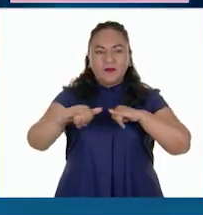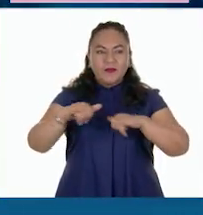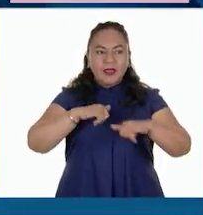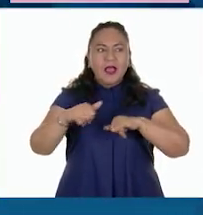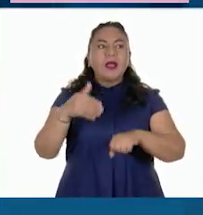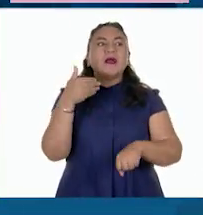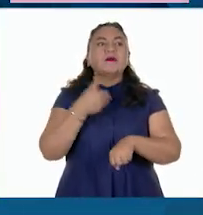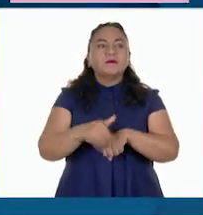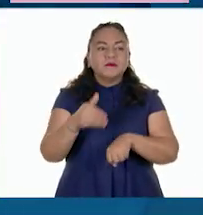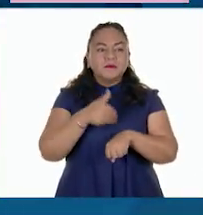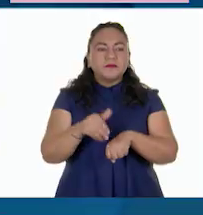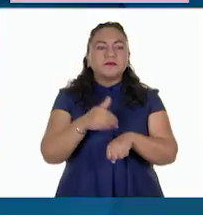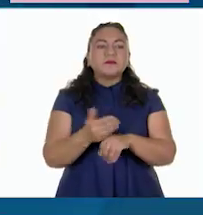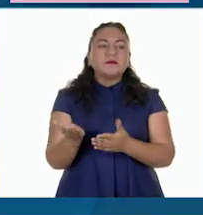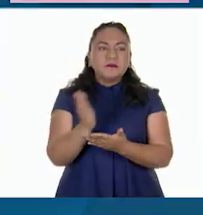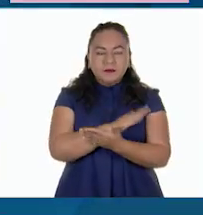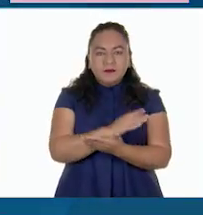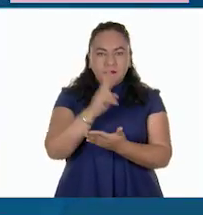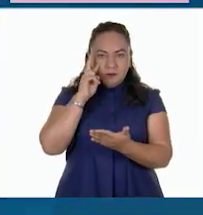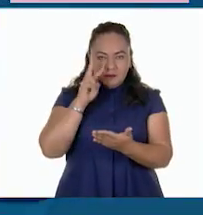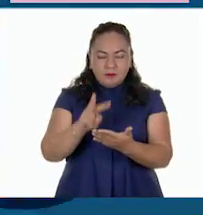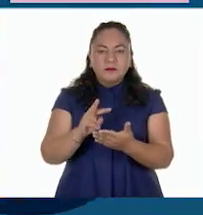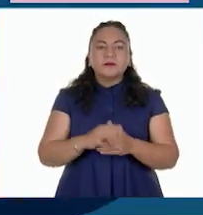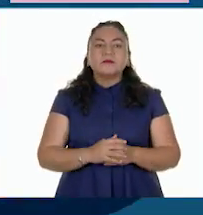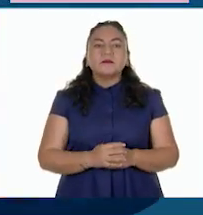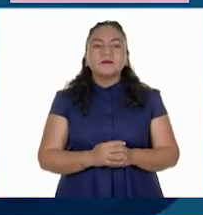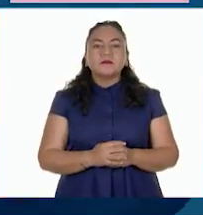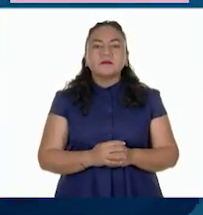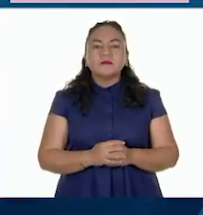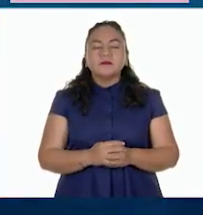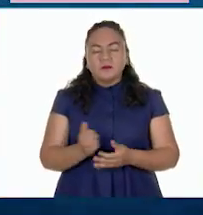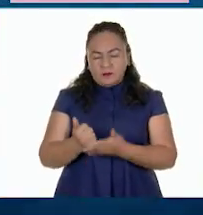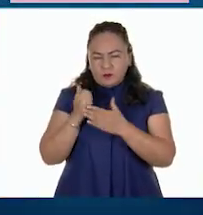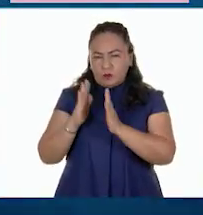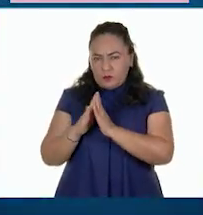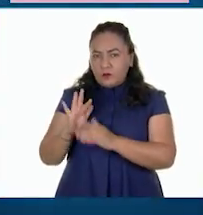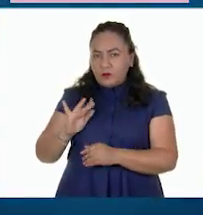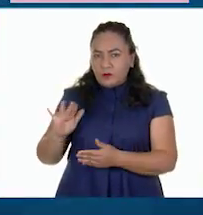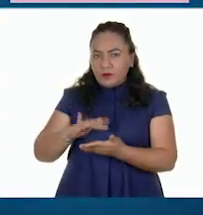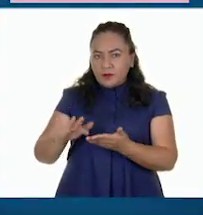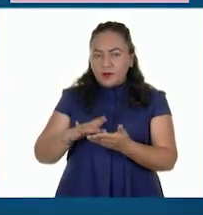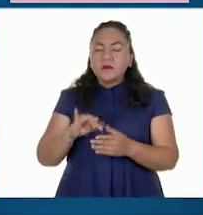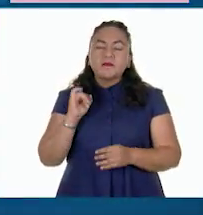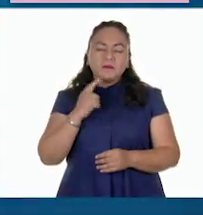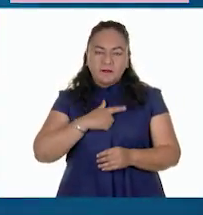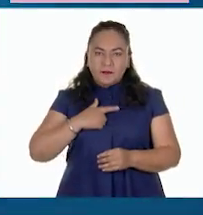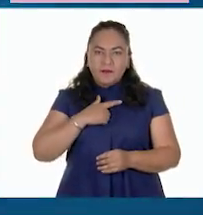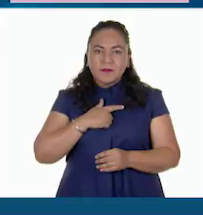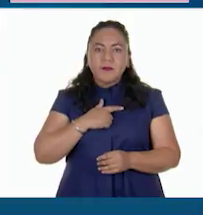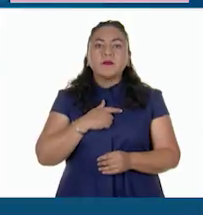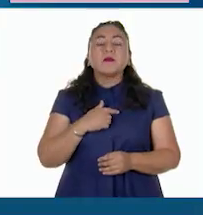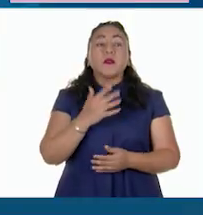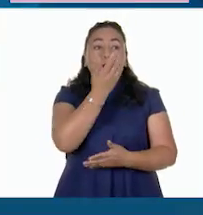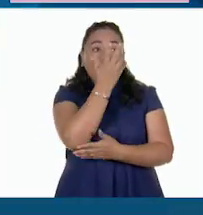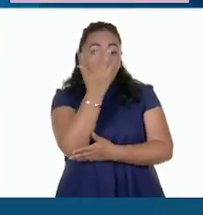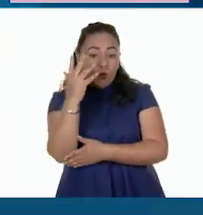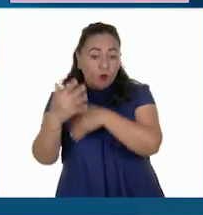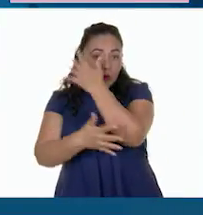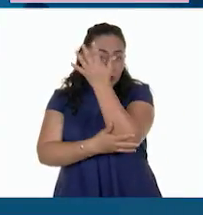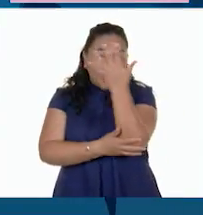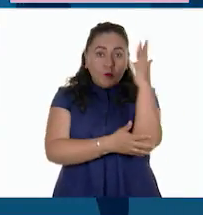Quinto Grado. Larisa, ¿nos puedes ayudar a leer? Claro que sí. Los bosques y las selvas